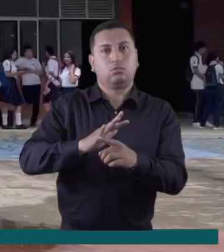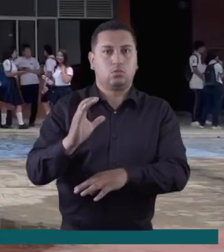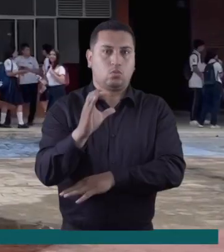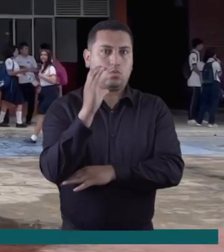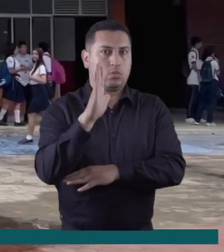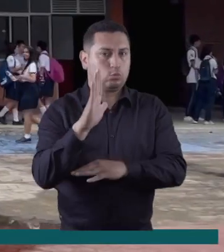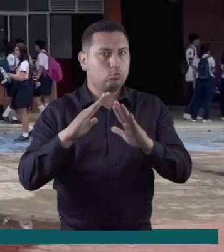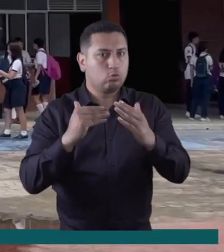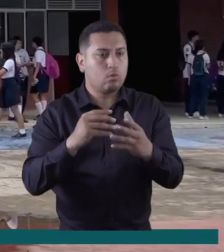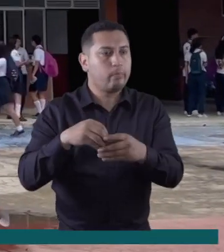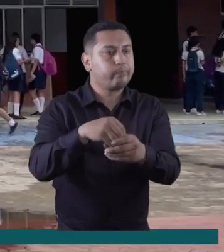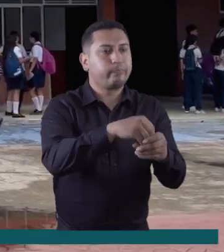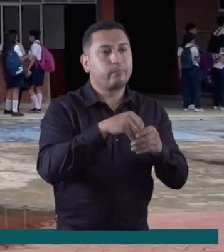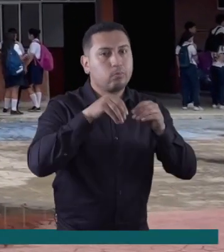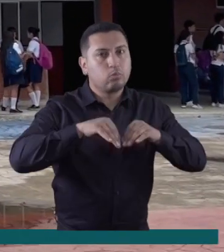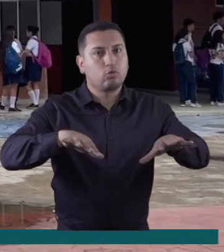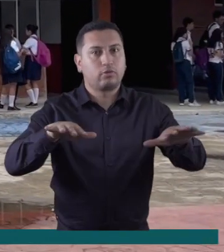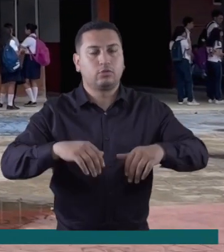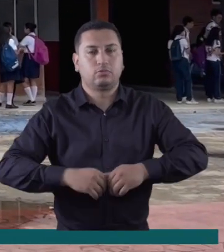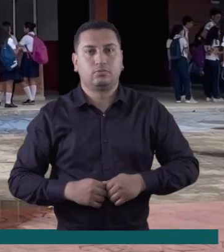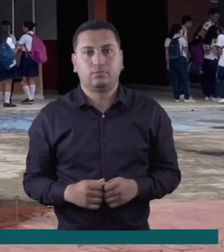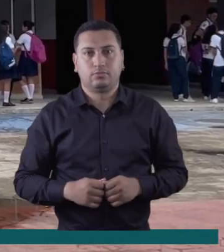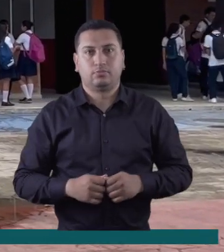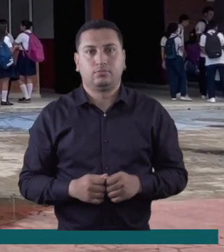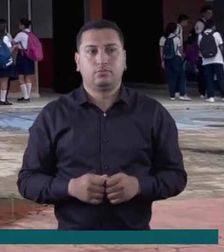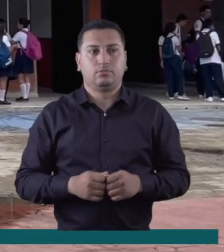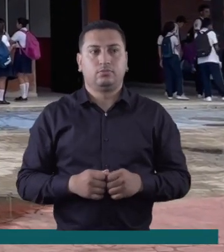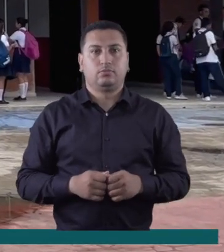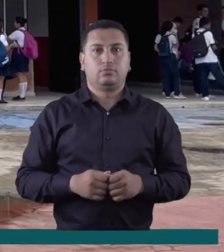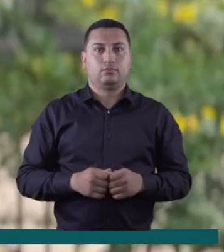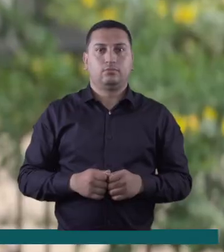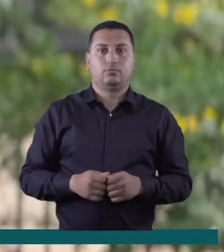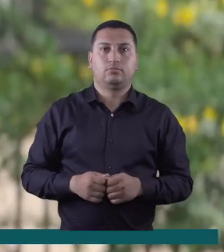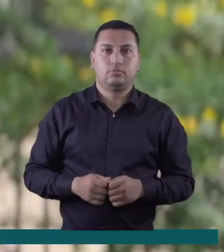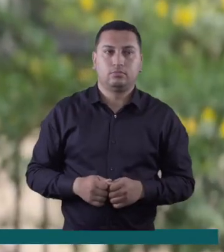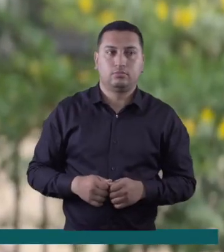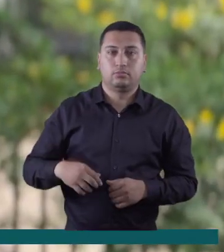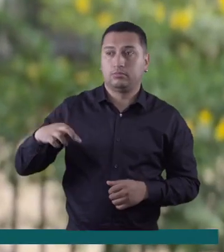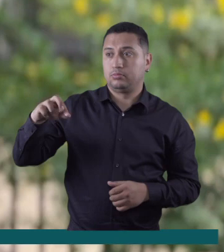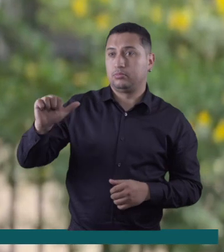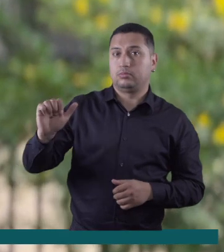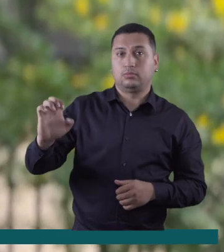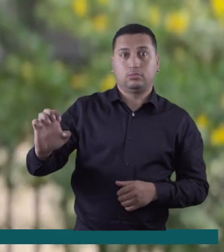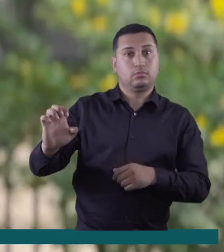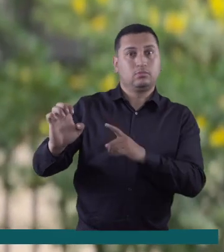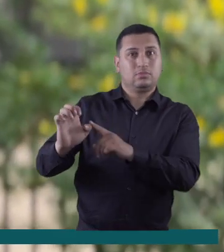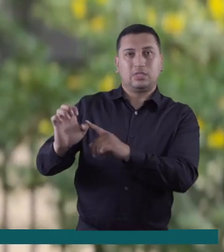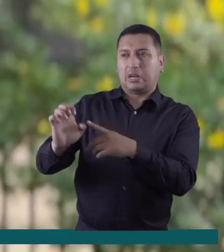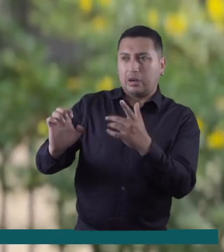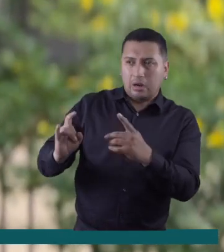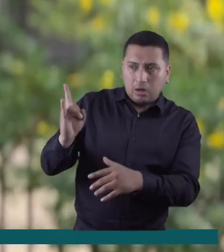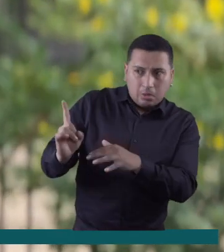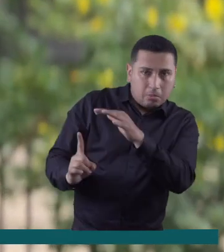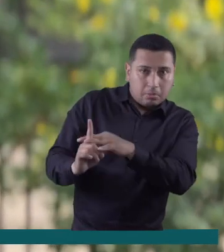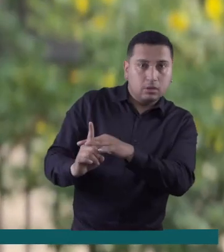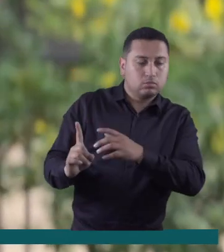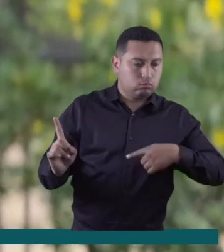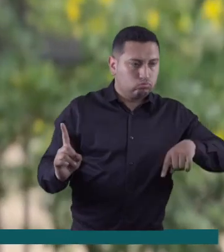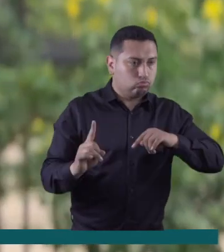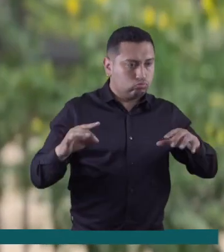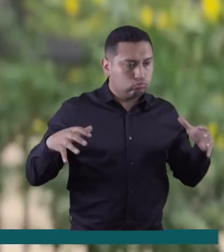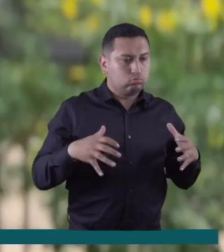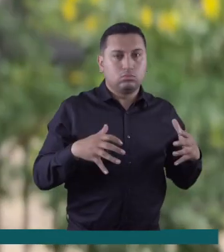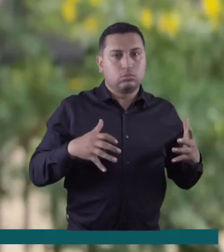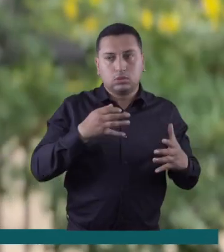implemente a nivel nacional en todas las instituciones educativas públicas. Si hay algo que no funcione con el PAE, nosotros